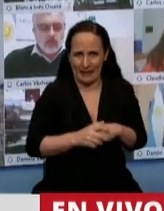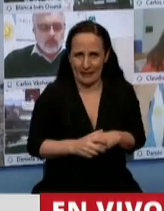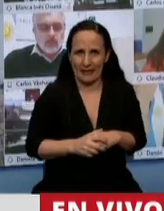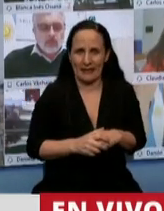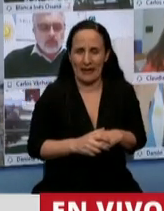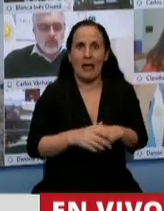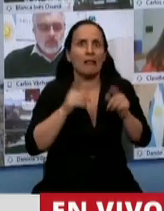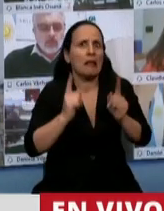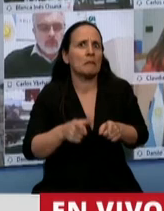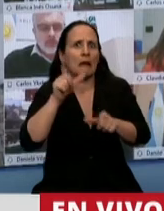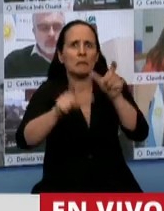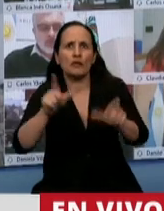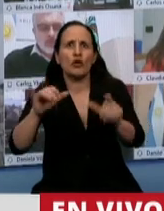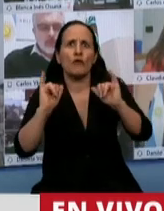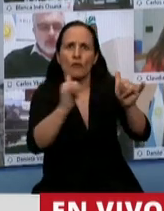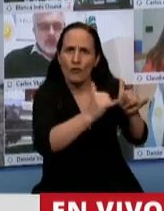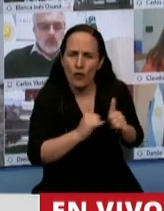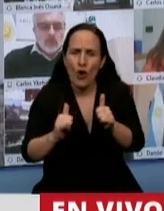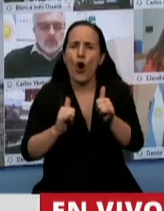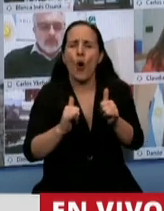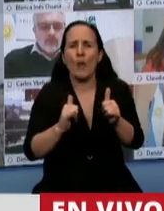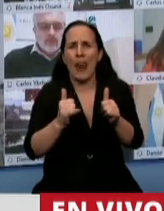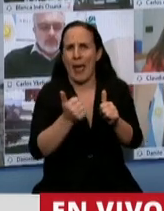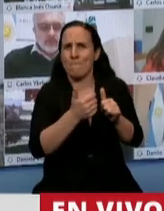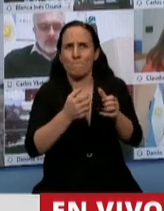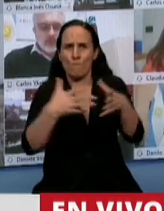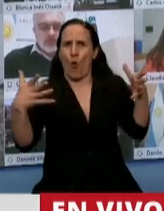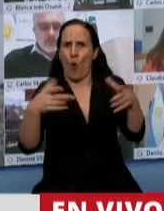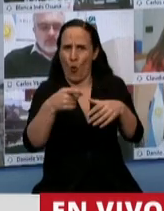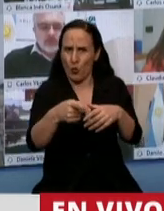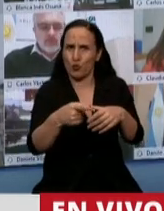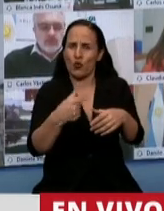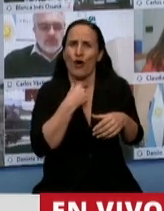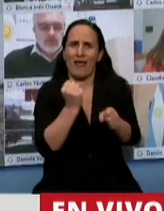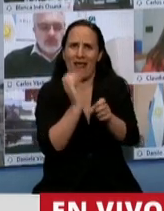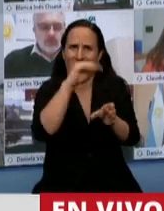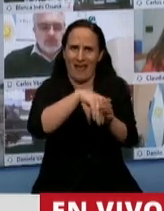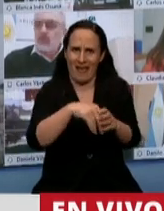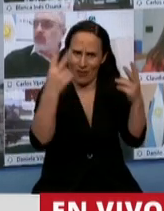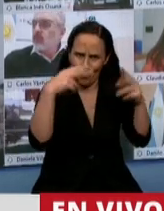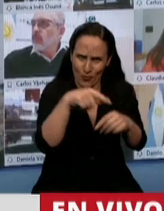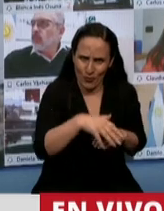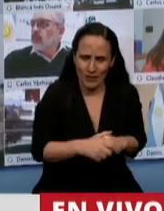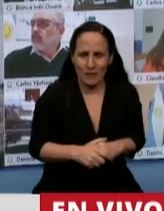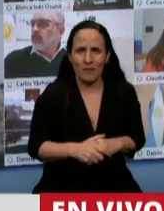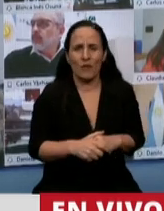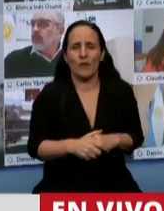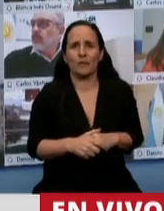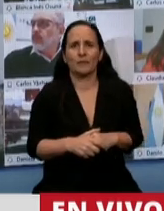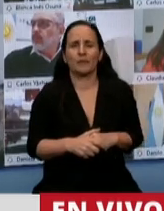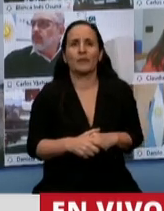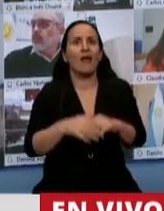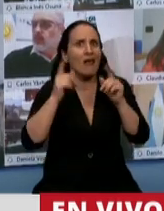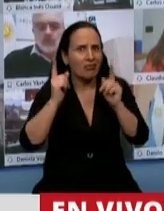diferentes jóvenes, porque son muchos los jóvenes que son emprendedores del sector. Presidente, también los